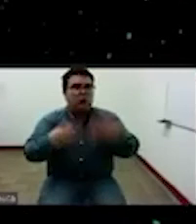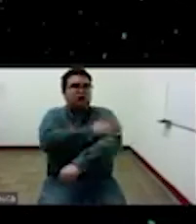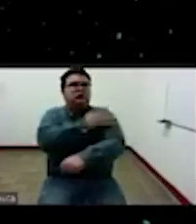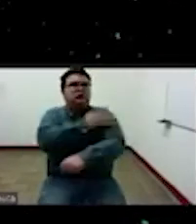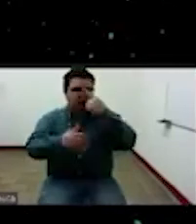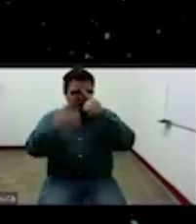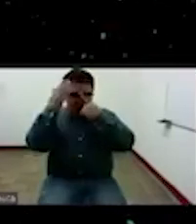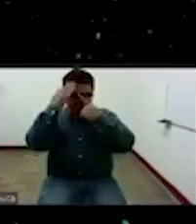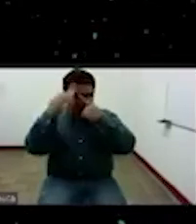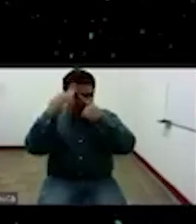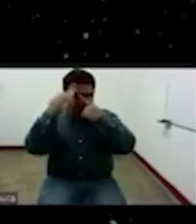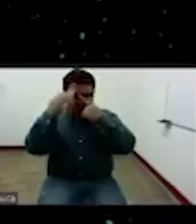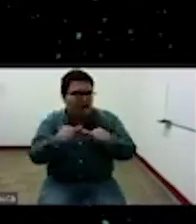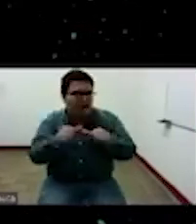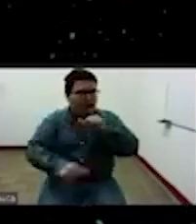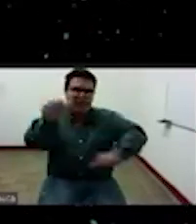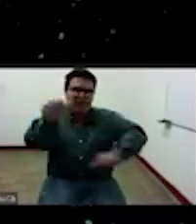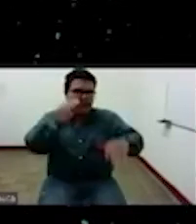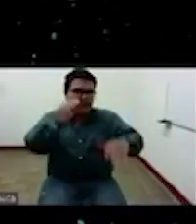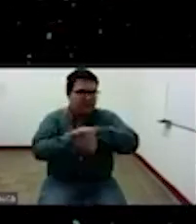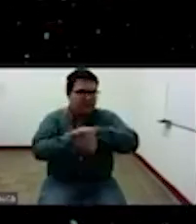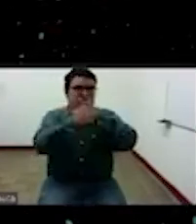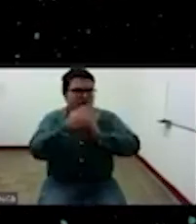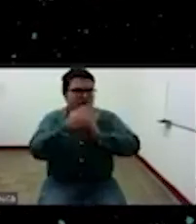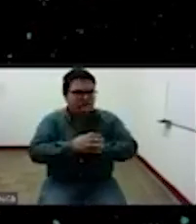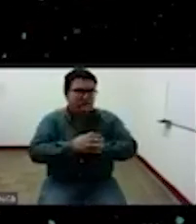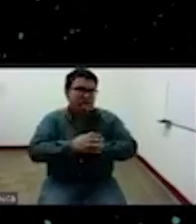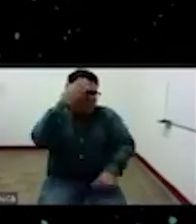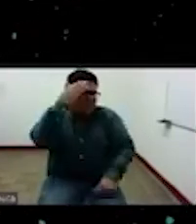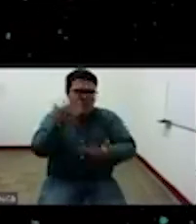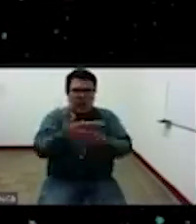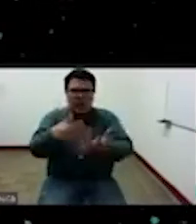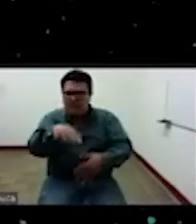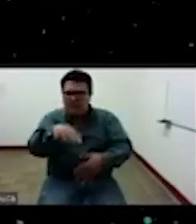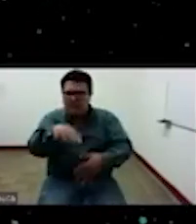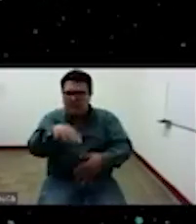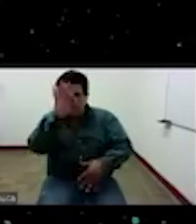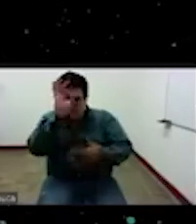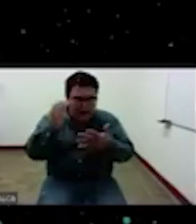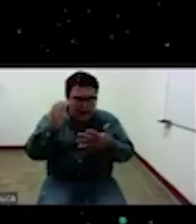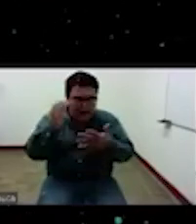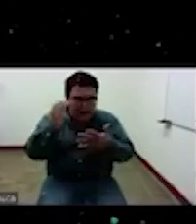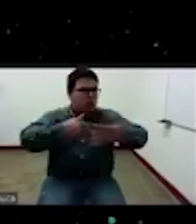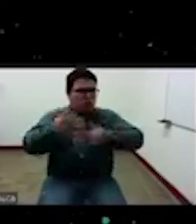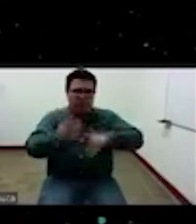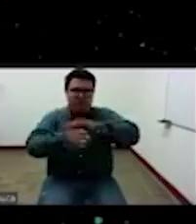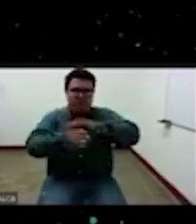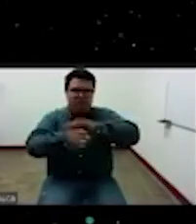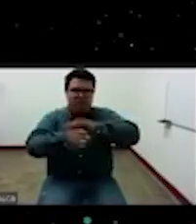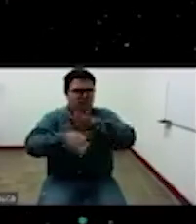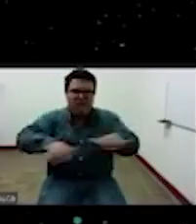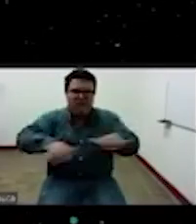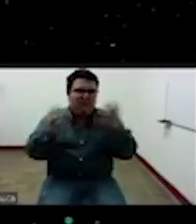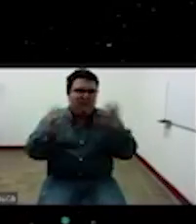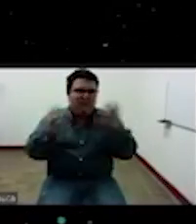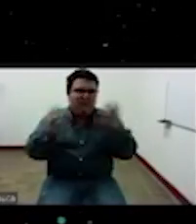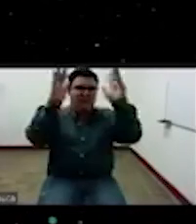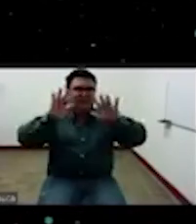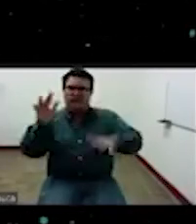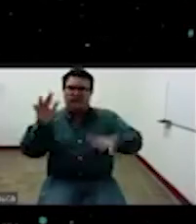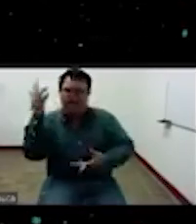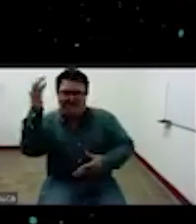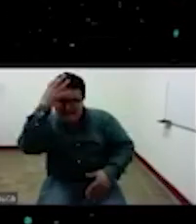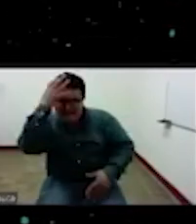sean eh con desconocimiento y todo pero están vigente y se siguen haciendo es decir eh